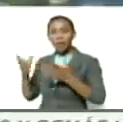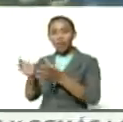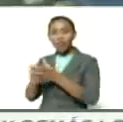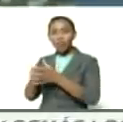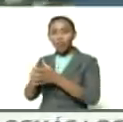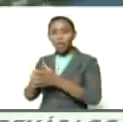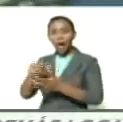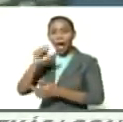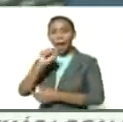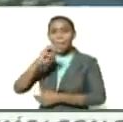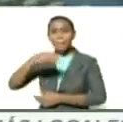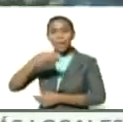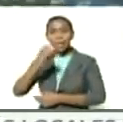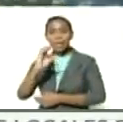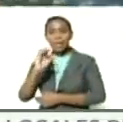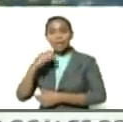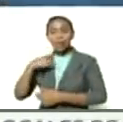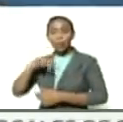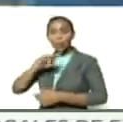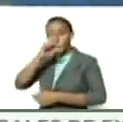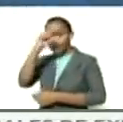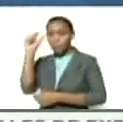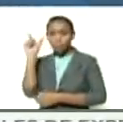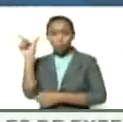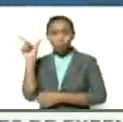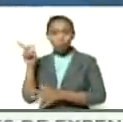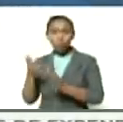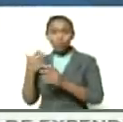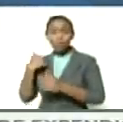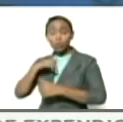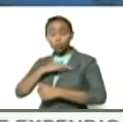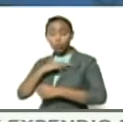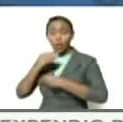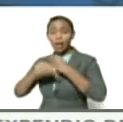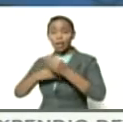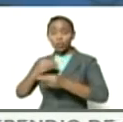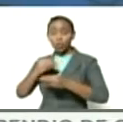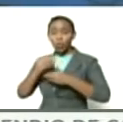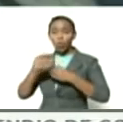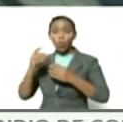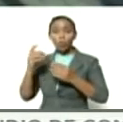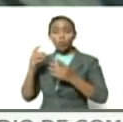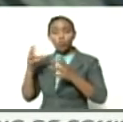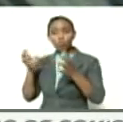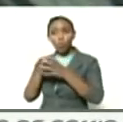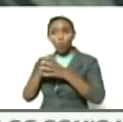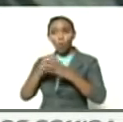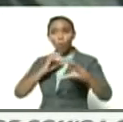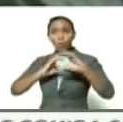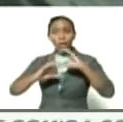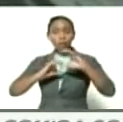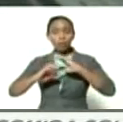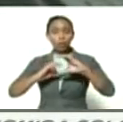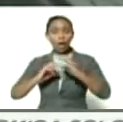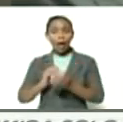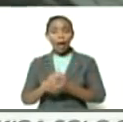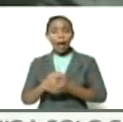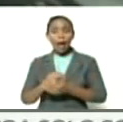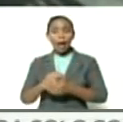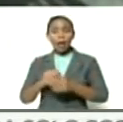de las APC de nuestro Partido Socialista Unido de Venezuela y hemos estado también generando contenidos comunicacionales